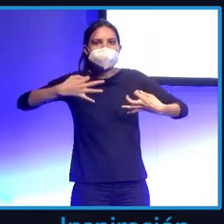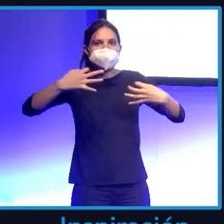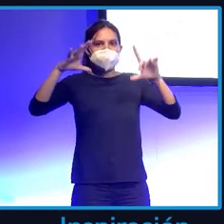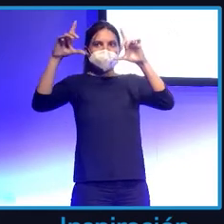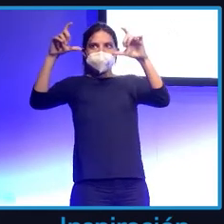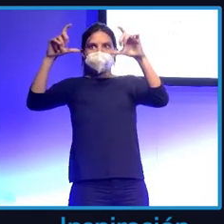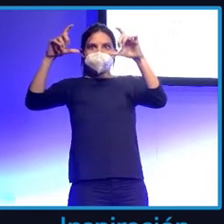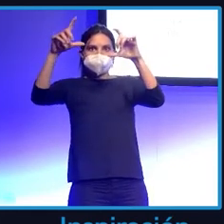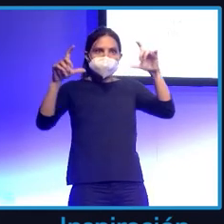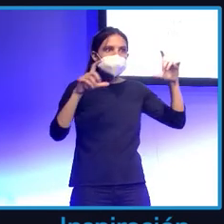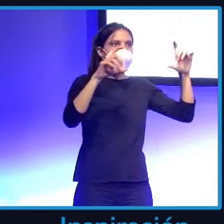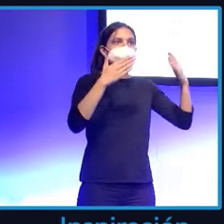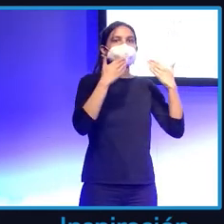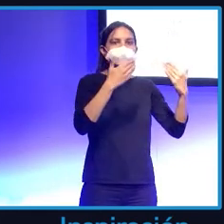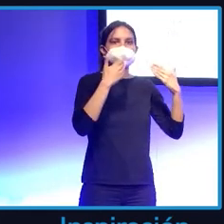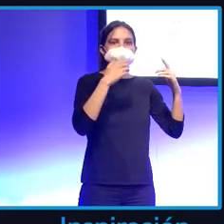los ladrillos.